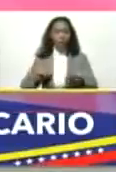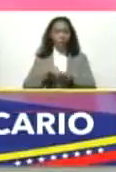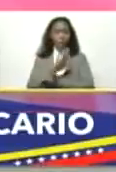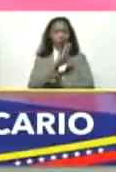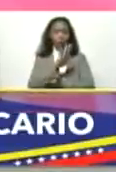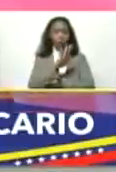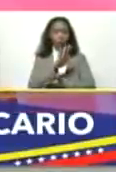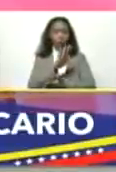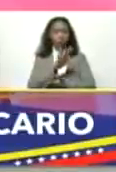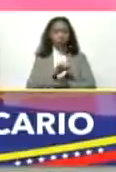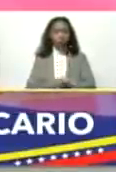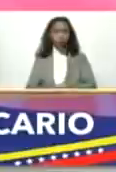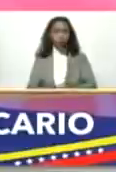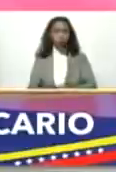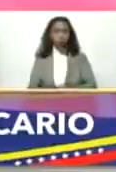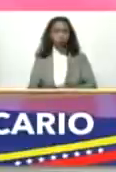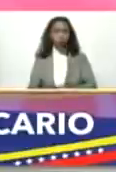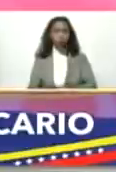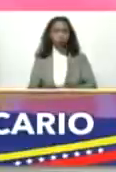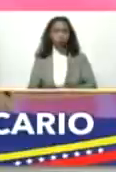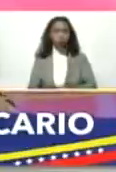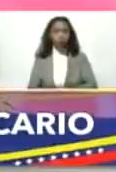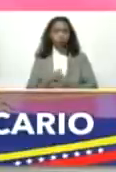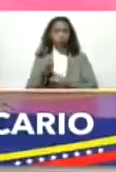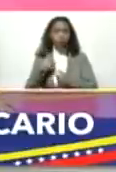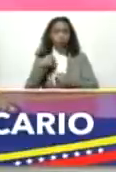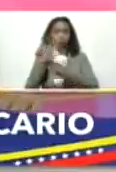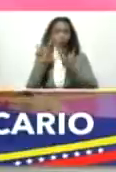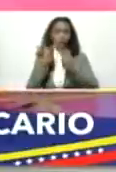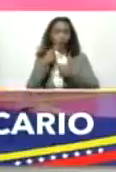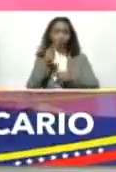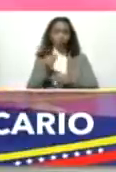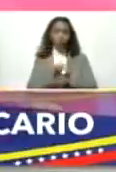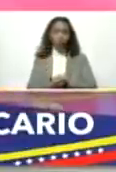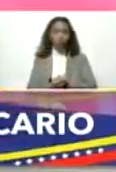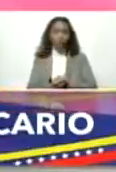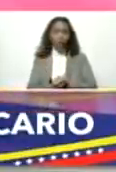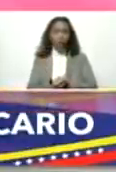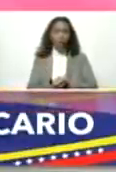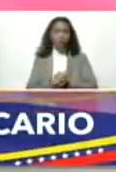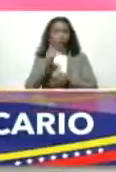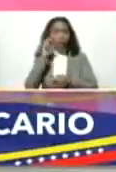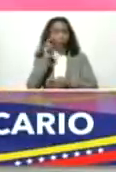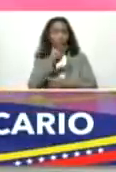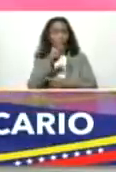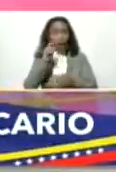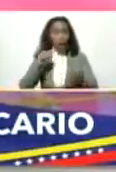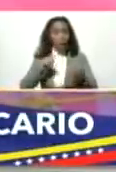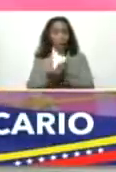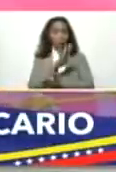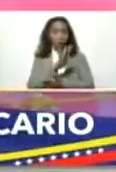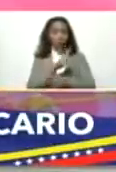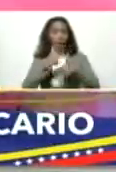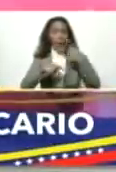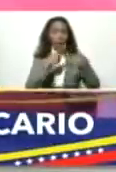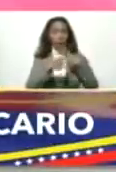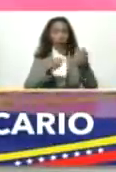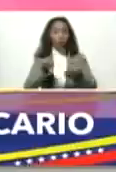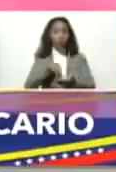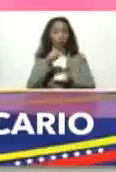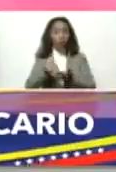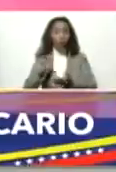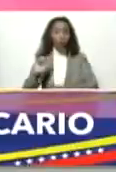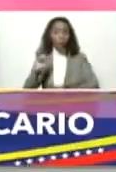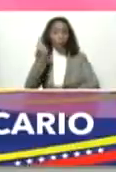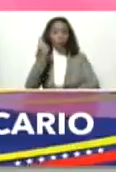en el impulso... Yo lo daré, tú lo daré. Ah, bueno, yo lo daré, entonces. Se van a ver en el impulso de la producción nacional. El